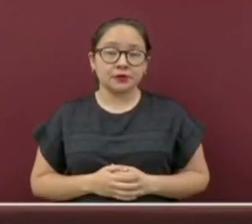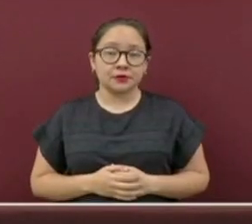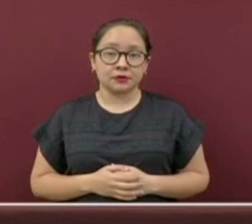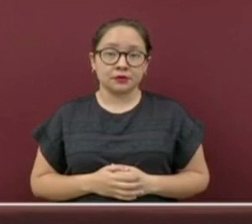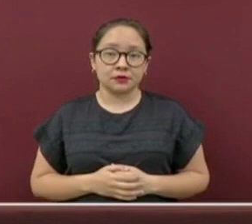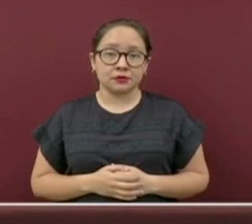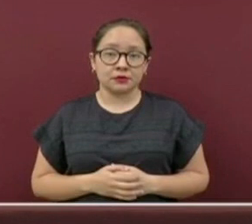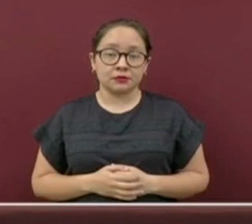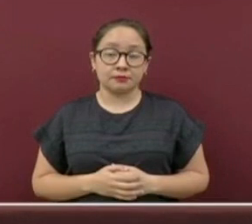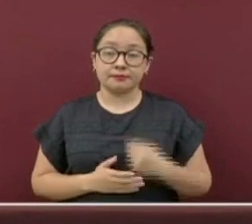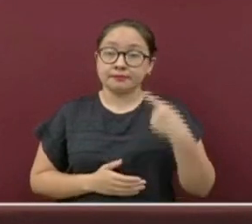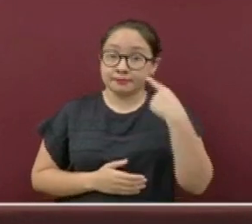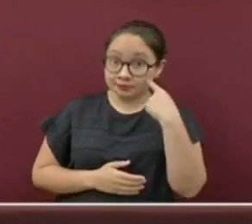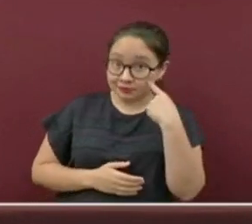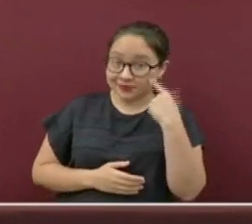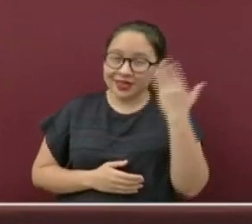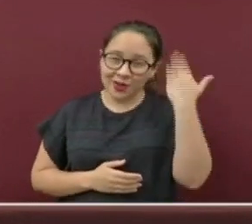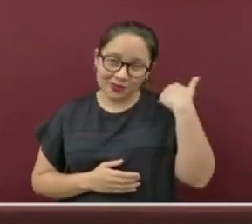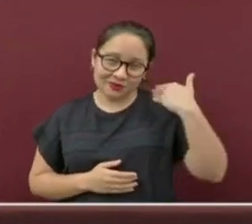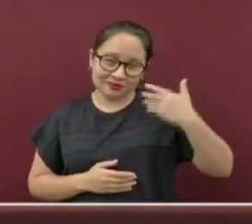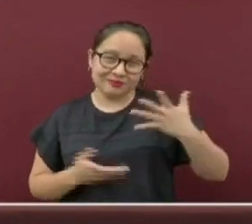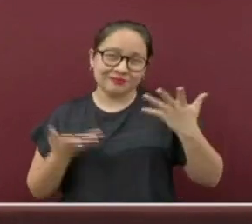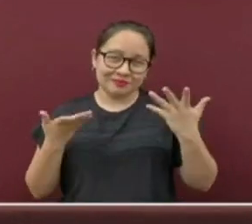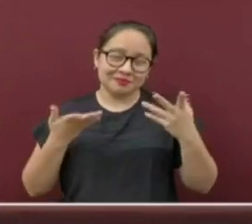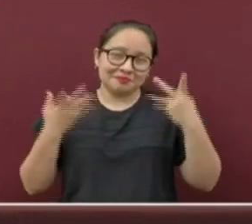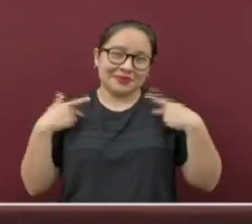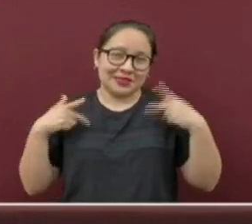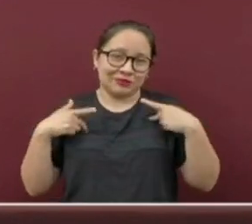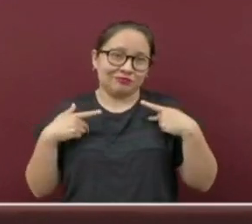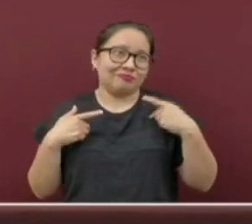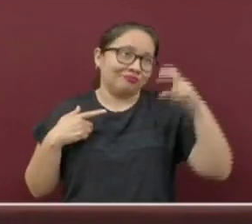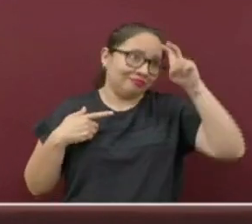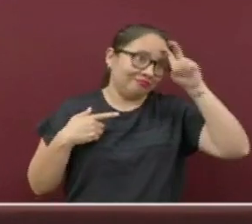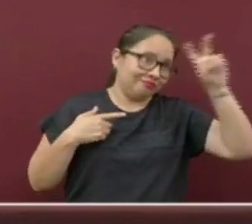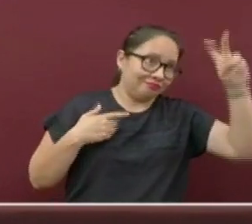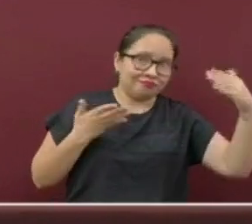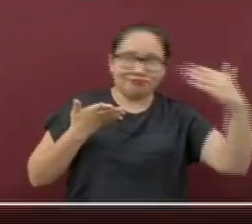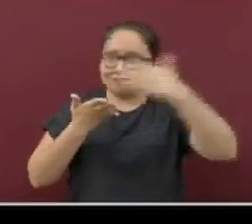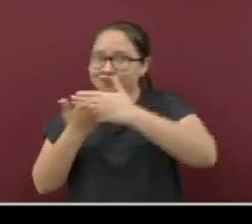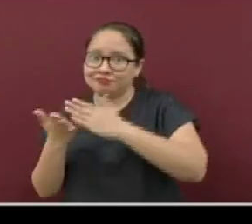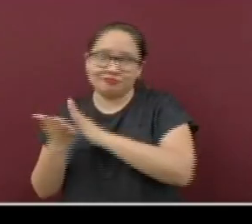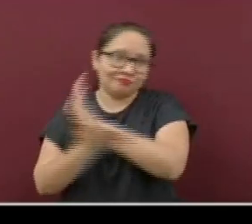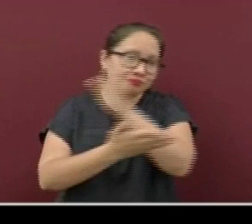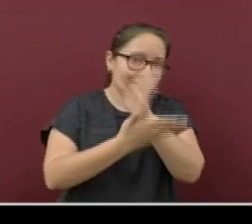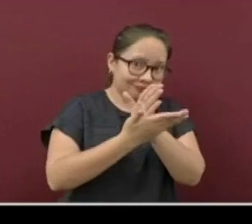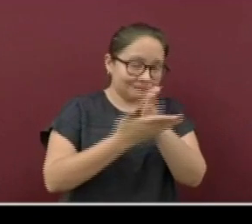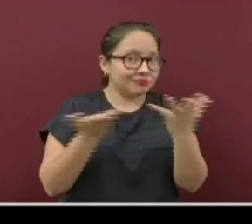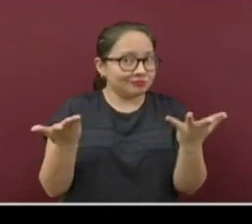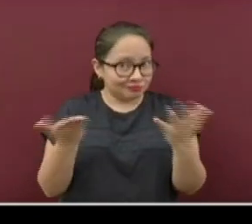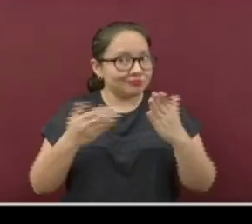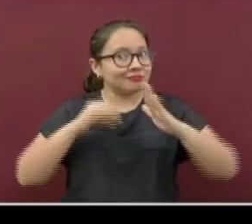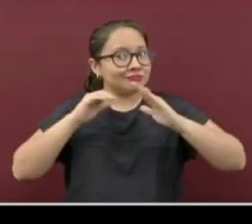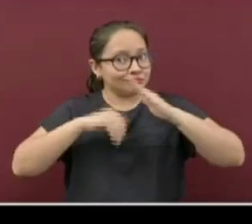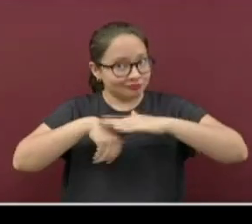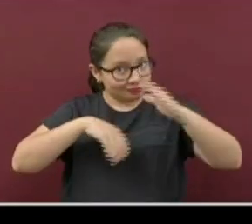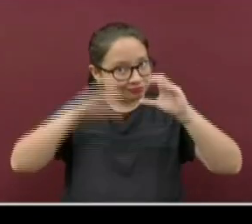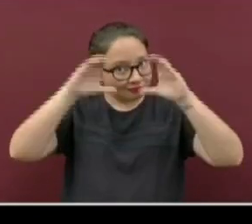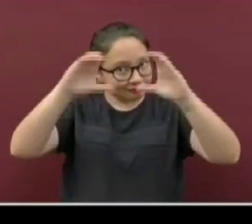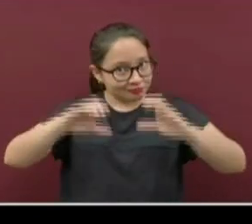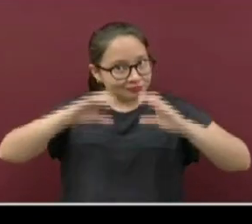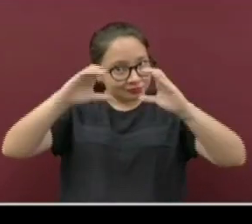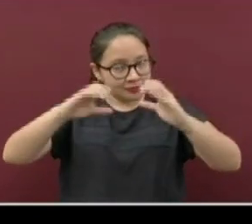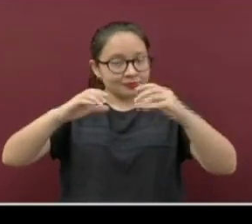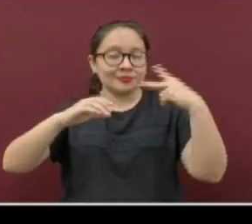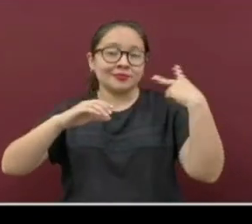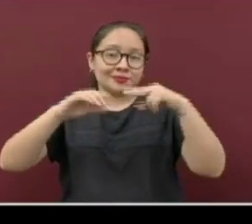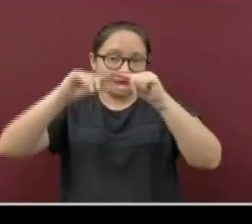con mayor razón, con los movimientos de población de diferentes partes del país que se han dado. Como lo hemos estado comentando, la zona